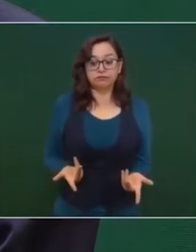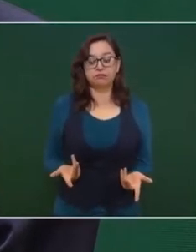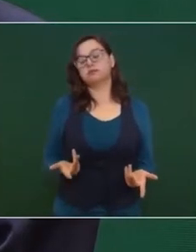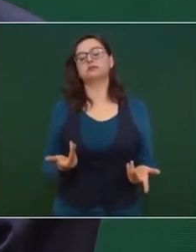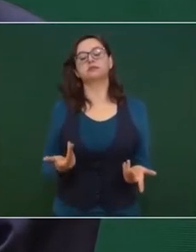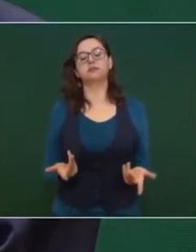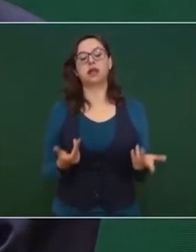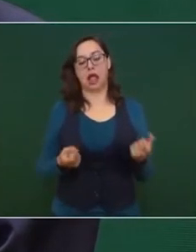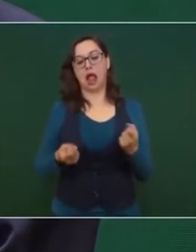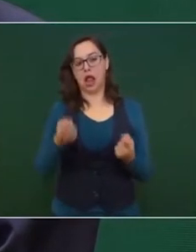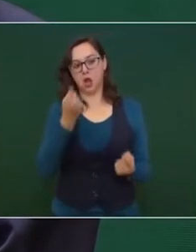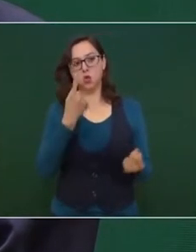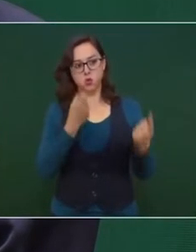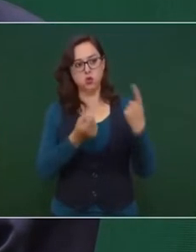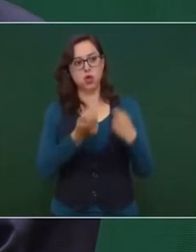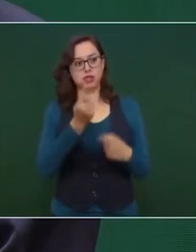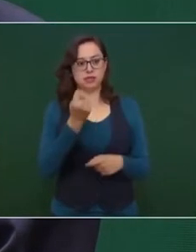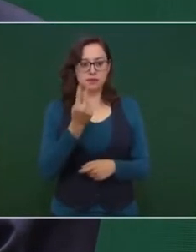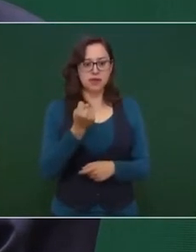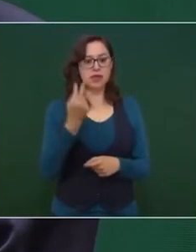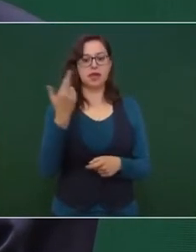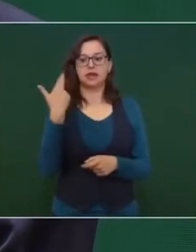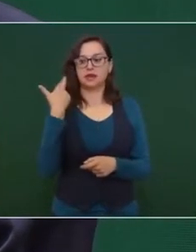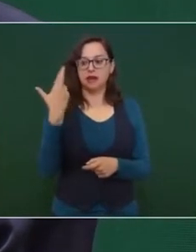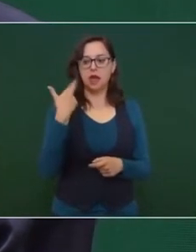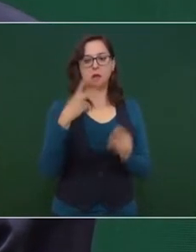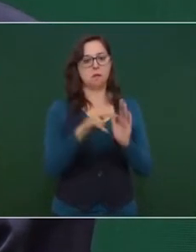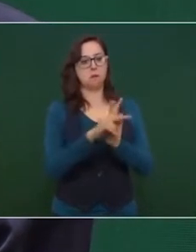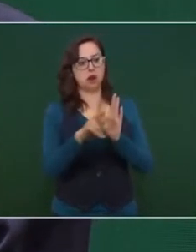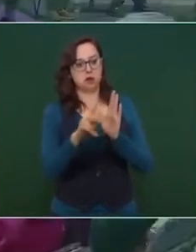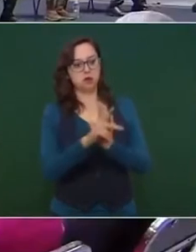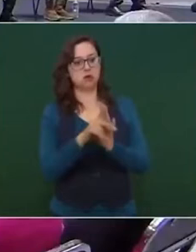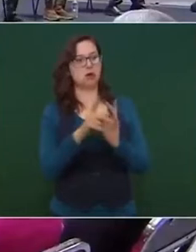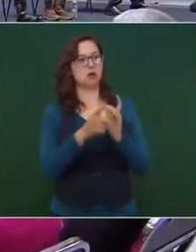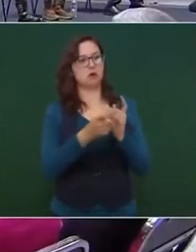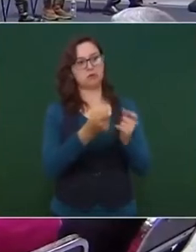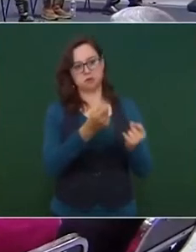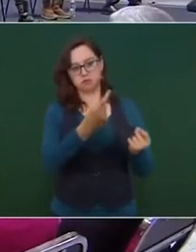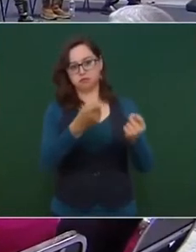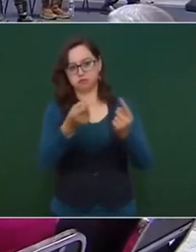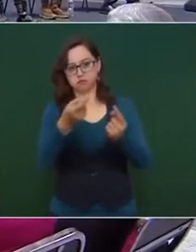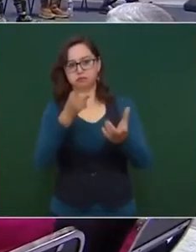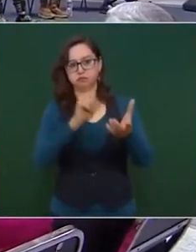códigos de ética en otros no